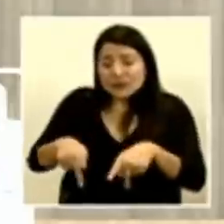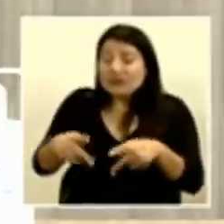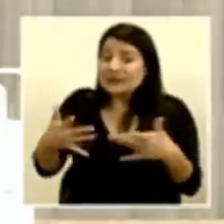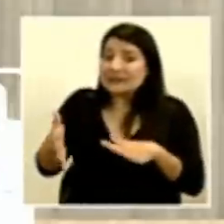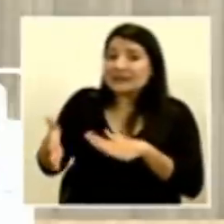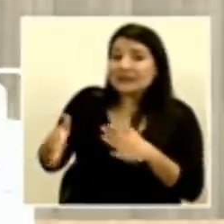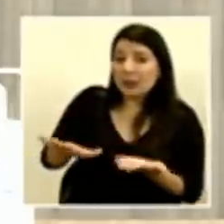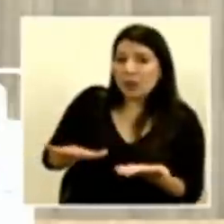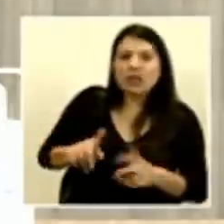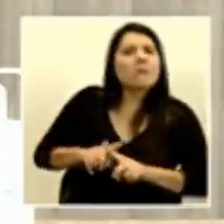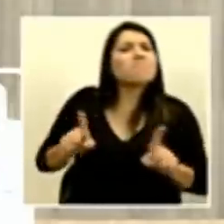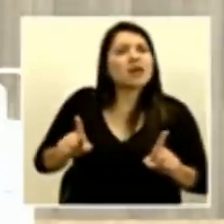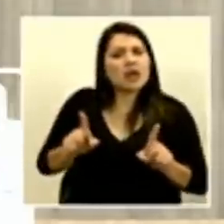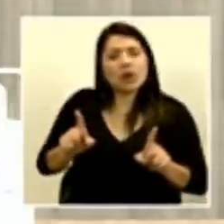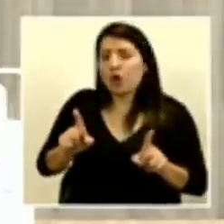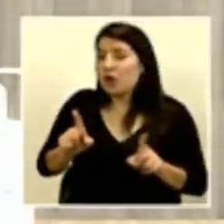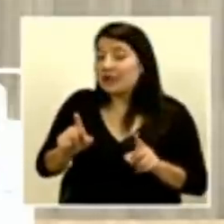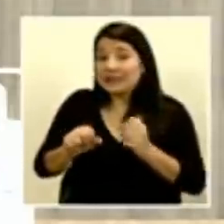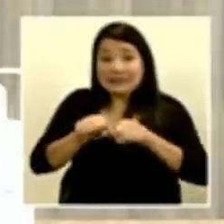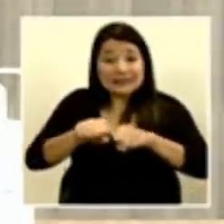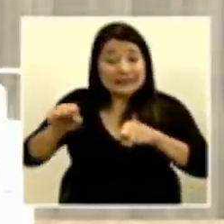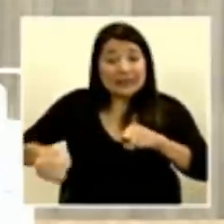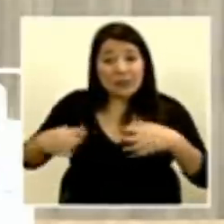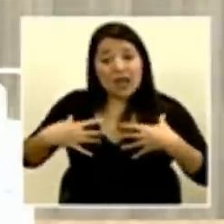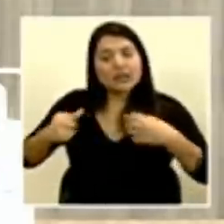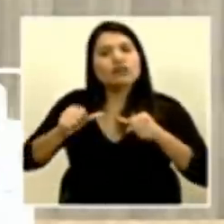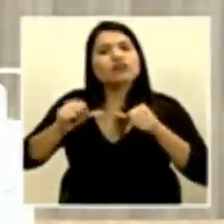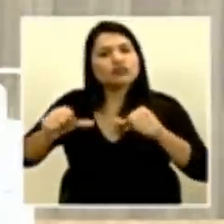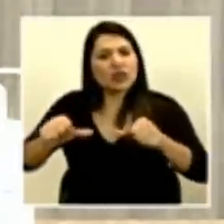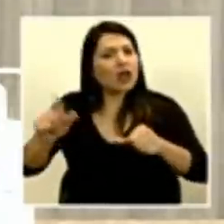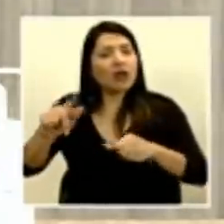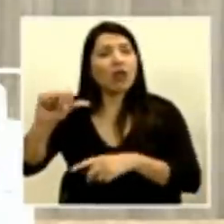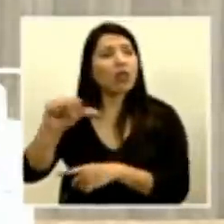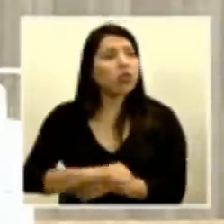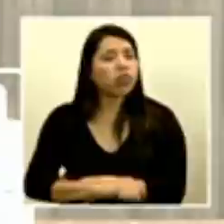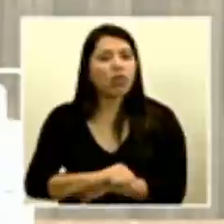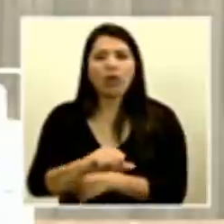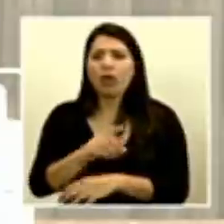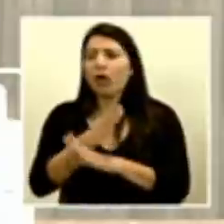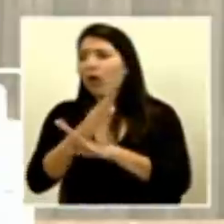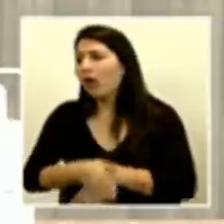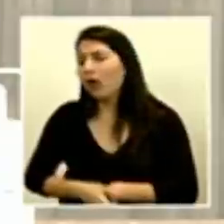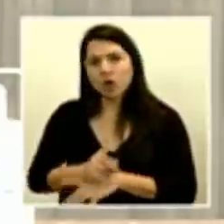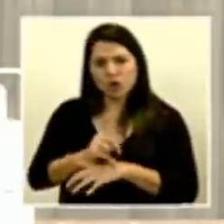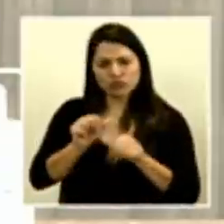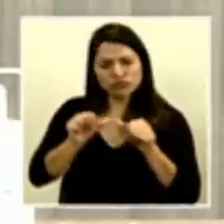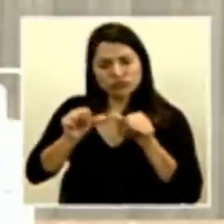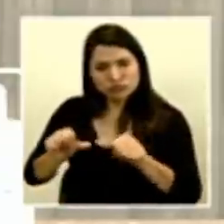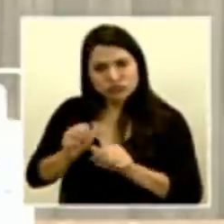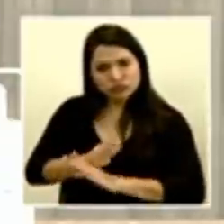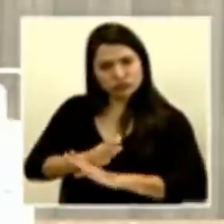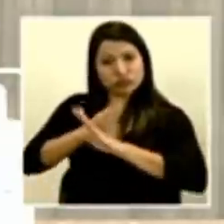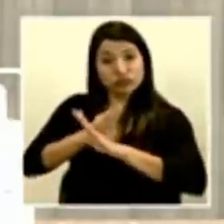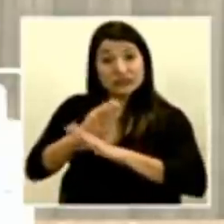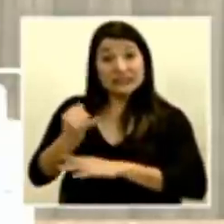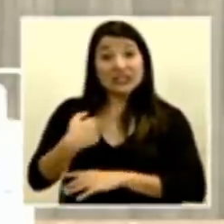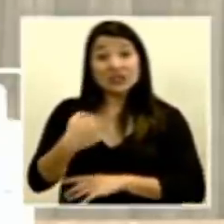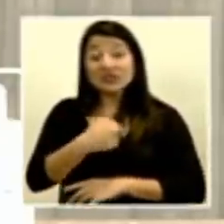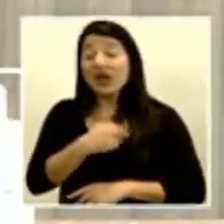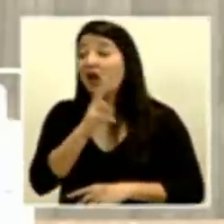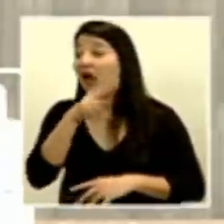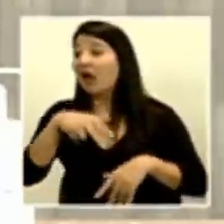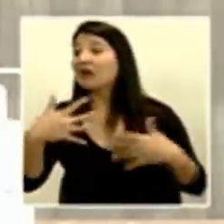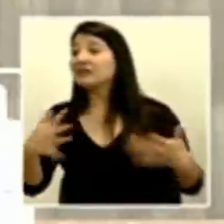rodillas al sistema de salud, pero si nos descuidamos todo ese esfuerzo que hemos logrado hasta el momento, se nos puede ir por la